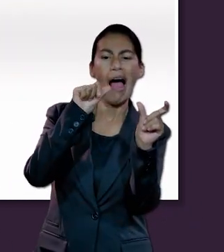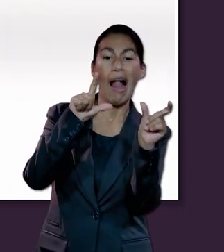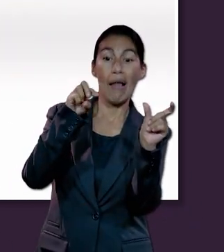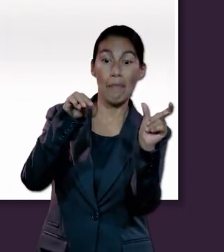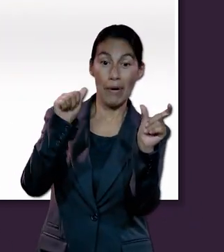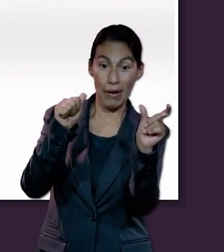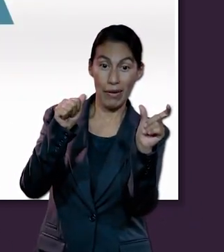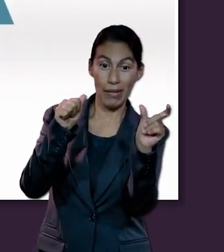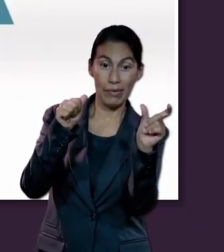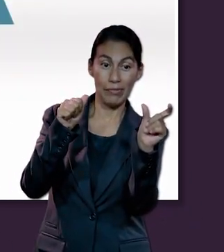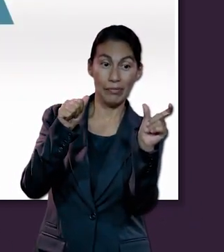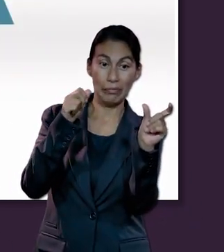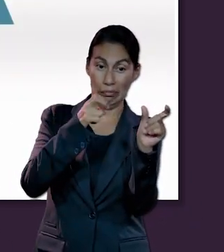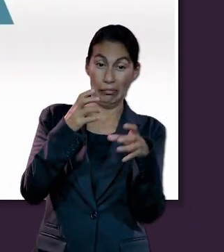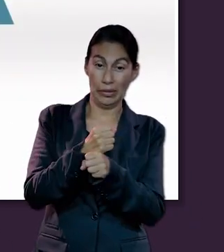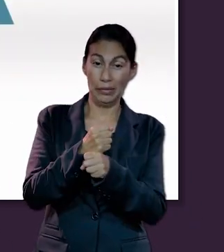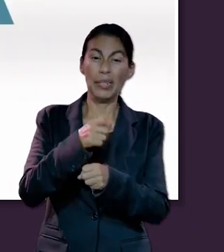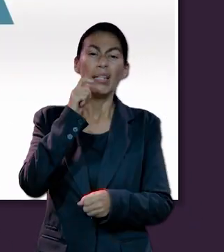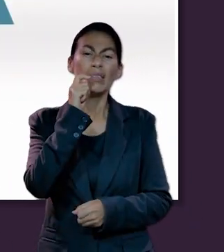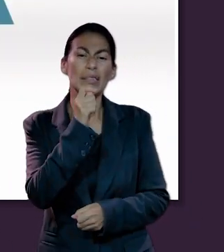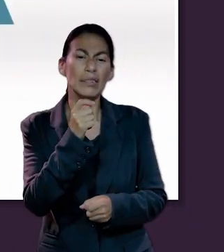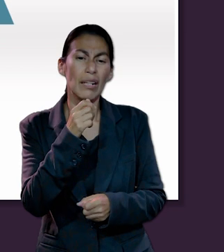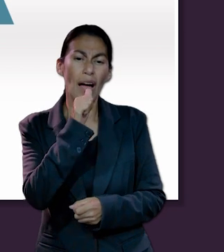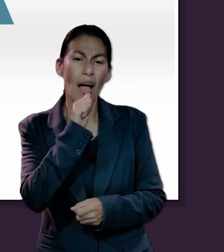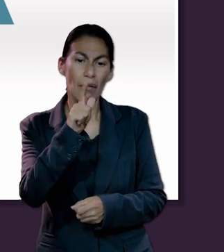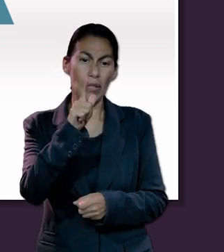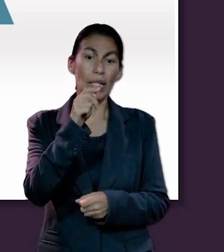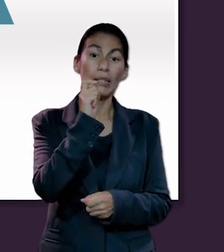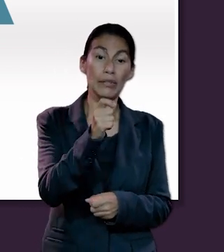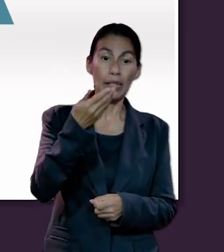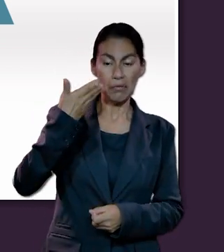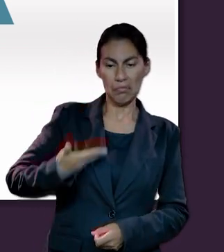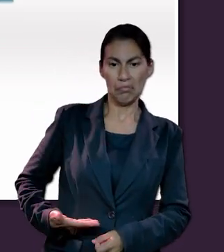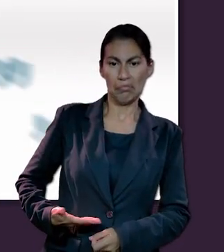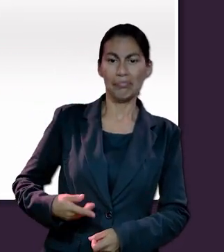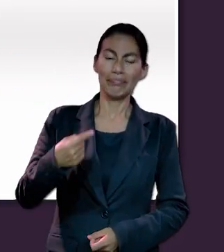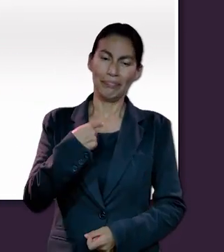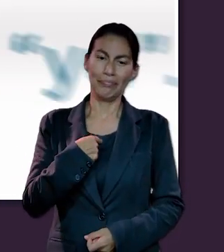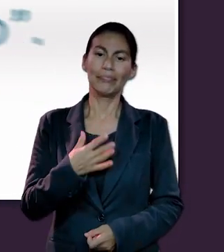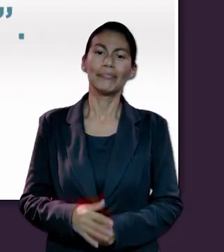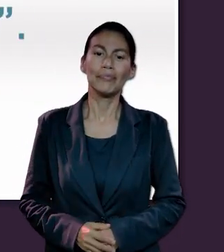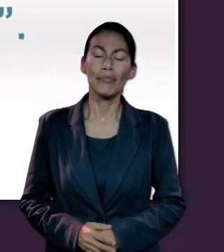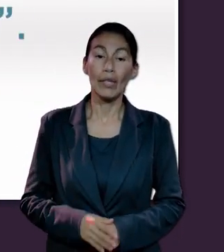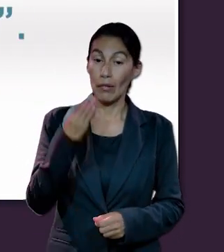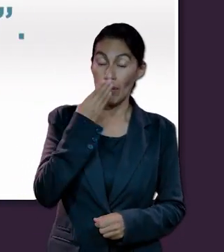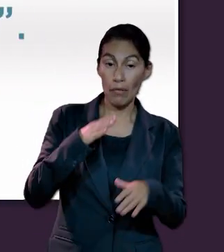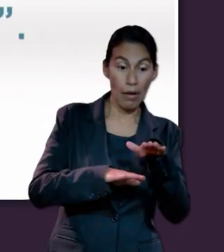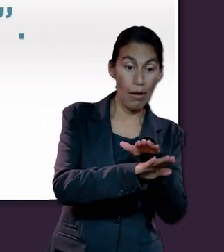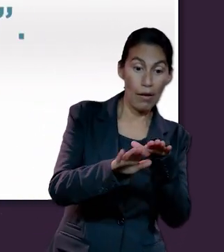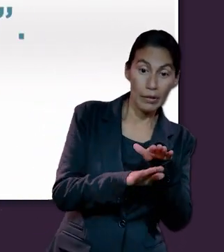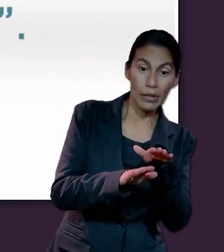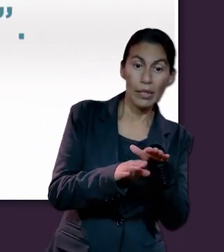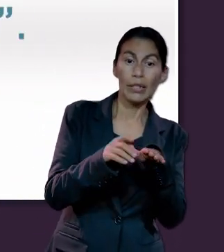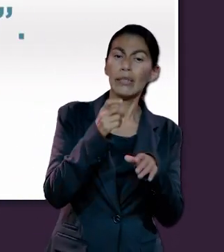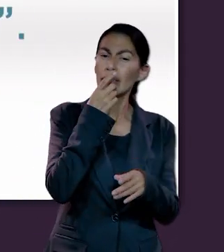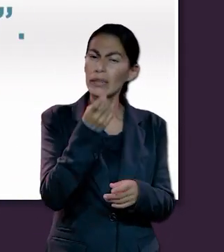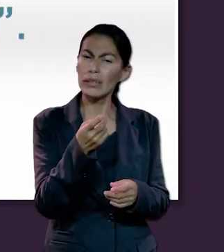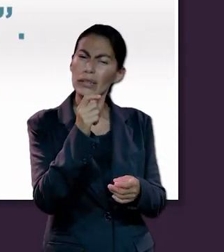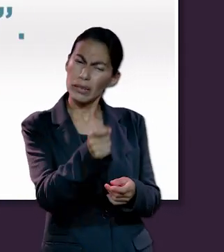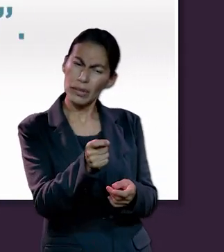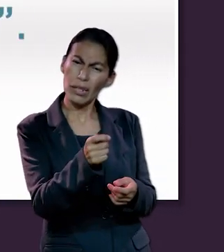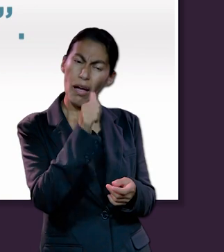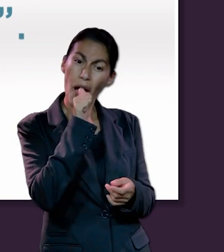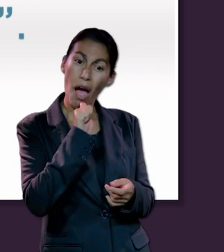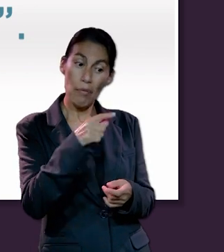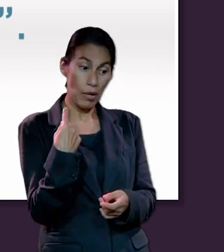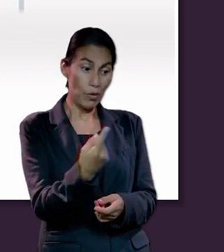La palabra alma en este contexto significa persona, ser, yo. La base de la antropología